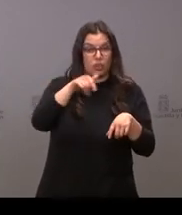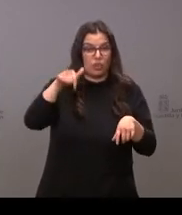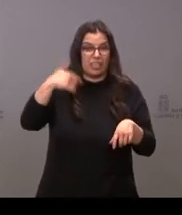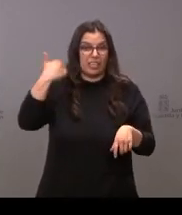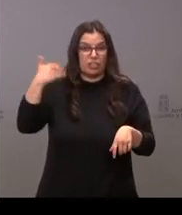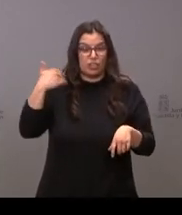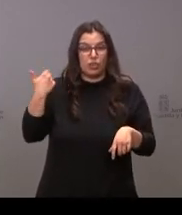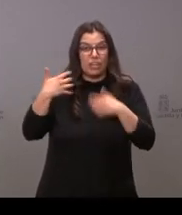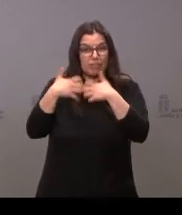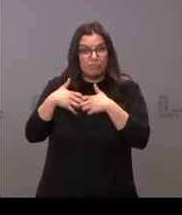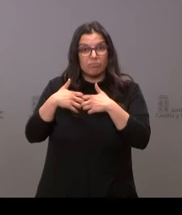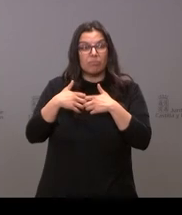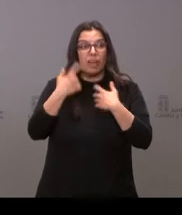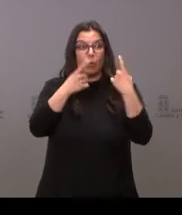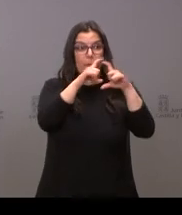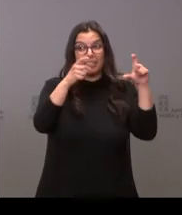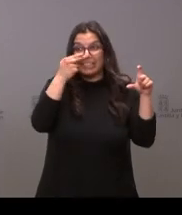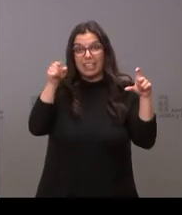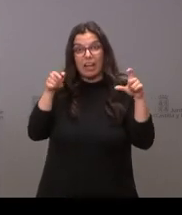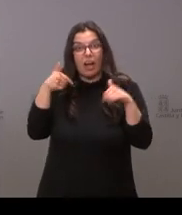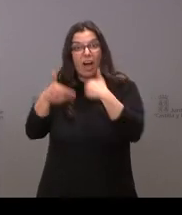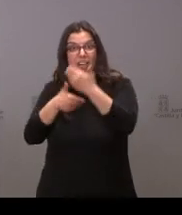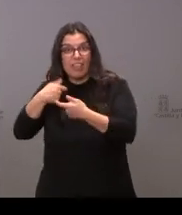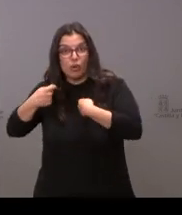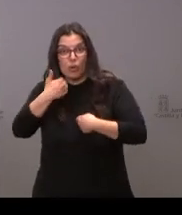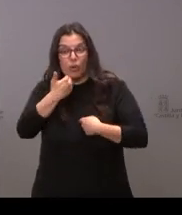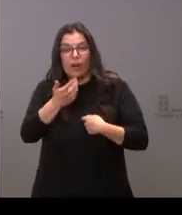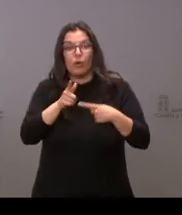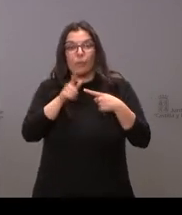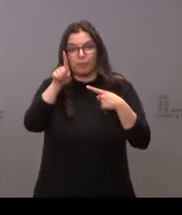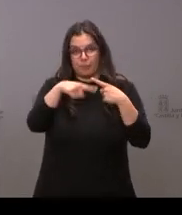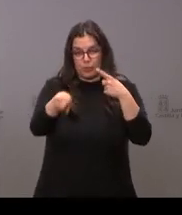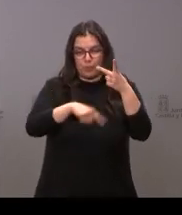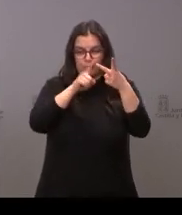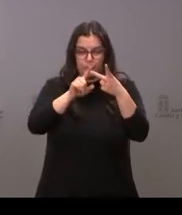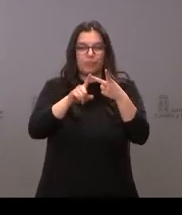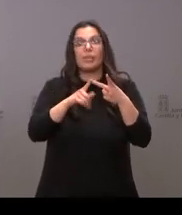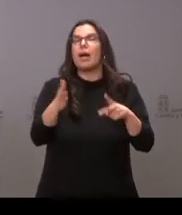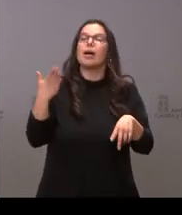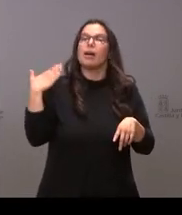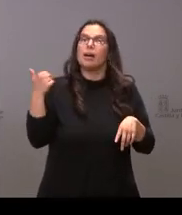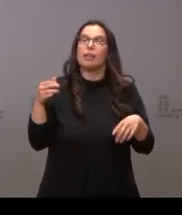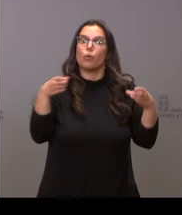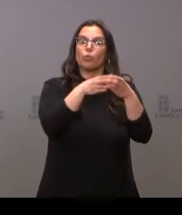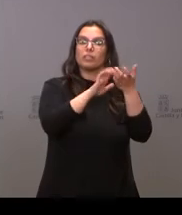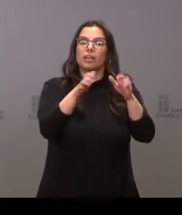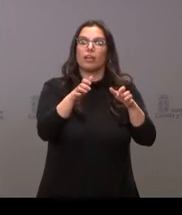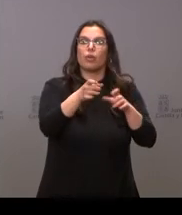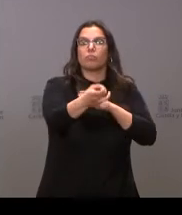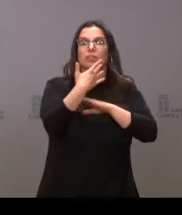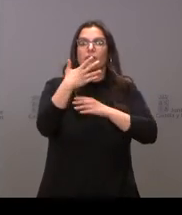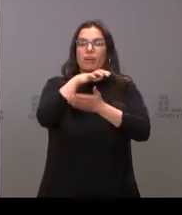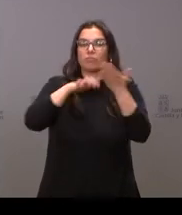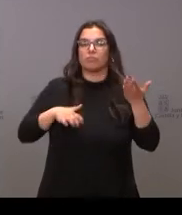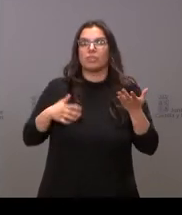ambiente en Soria si ha habido algún avance con alguna de ellas y luego por otro lado ayer mandaba la Junta un comunicado sobre la reunión con la